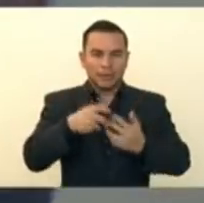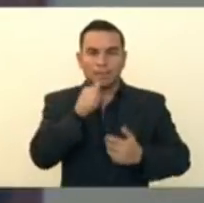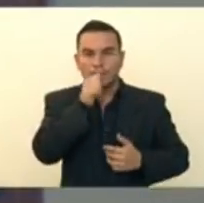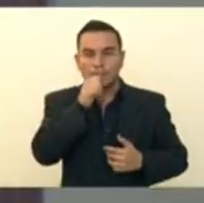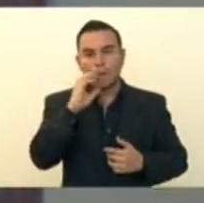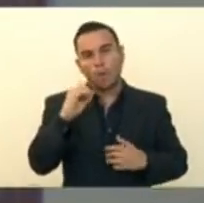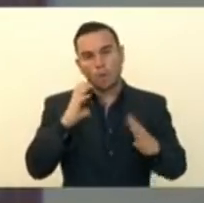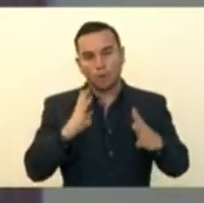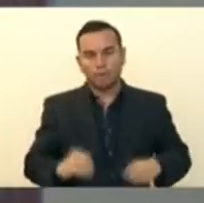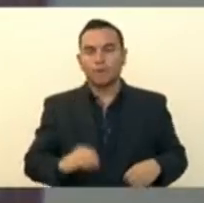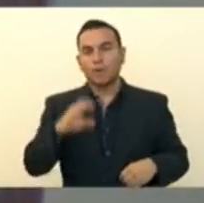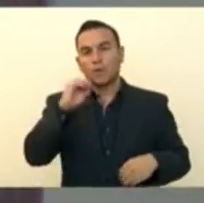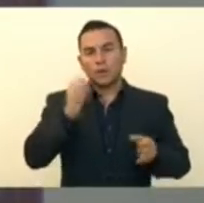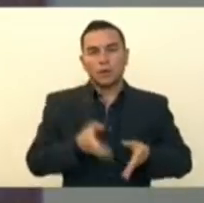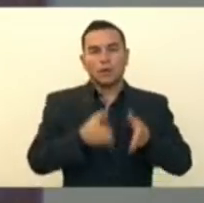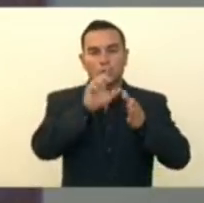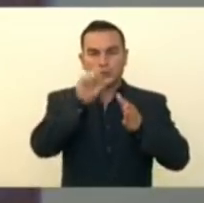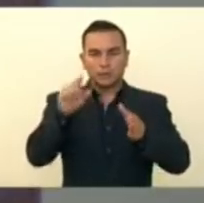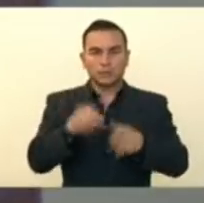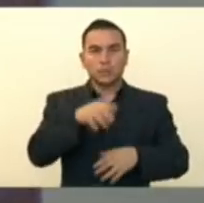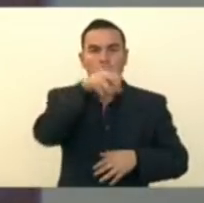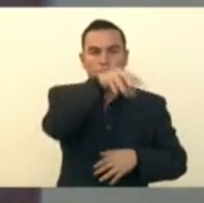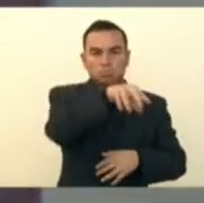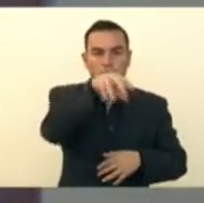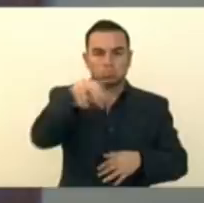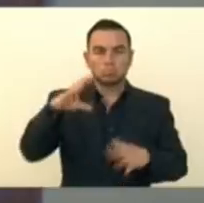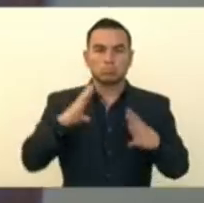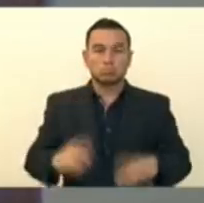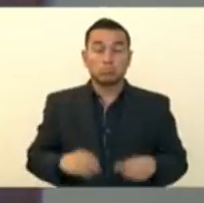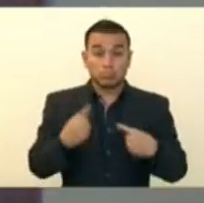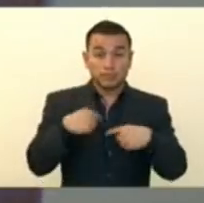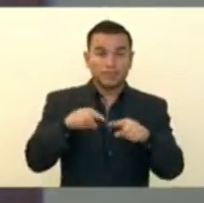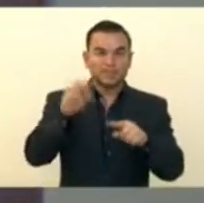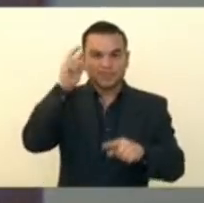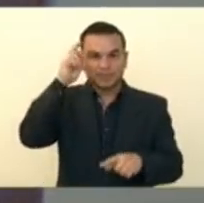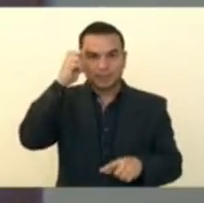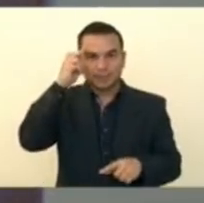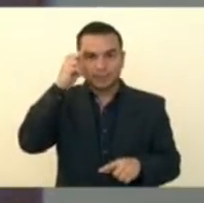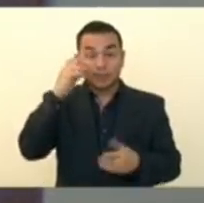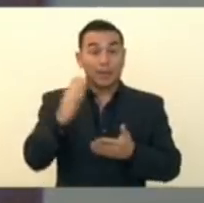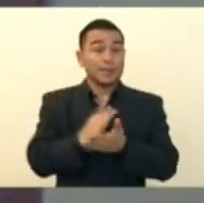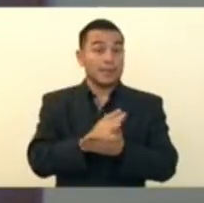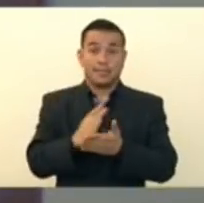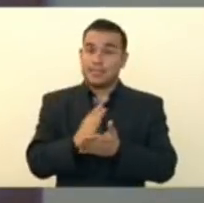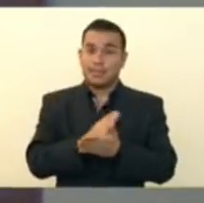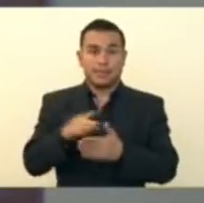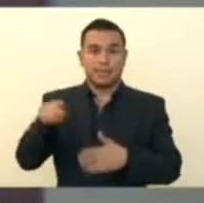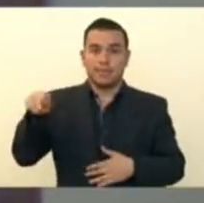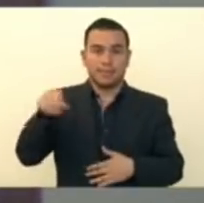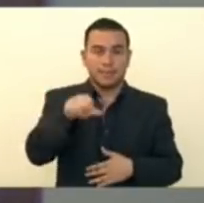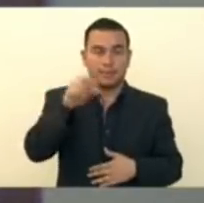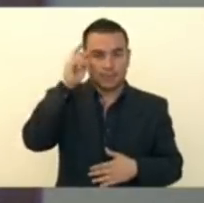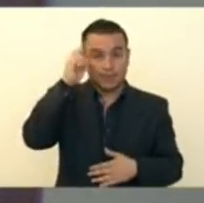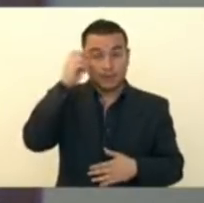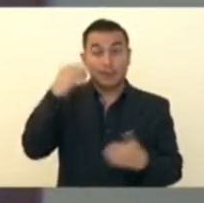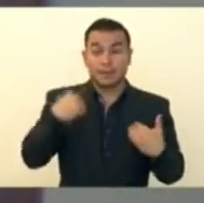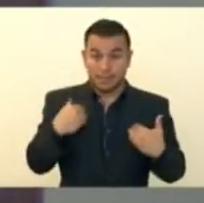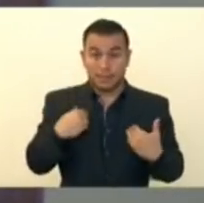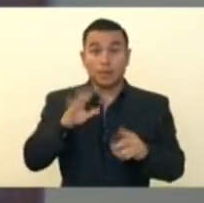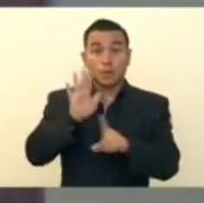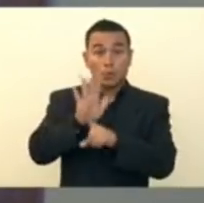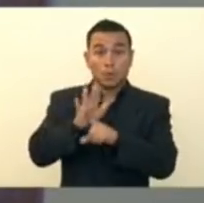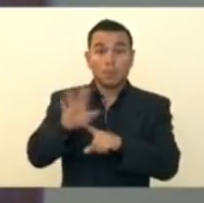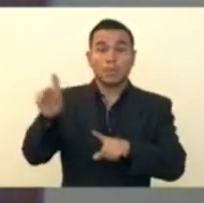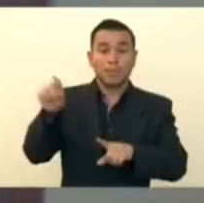o de las otras instituciones del Estado, los que continúan recibiendo salario, esos hogares no van a recibir ese subsidio porque evidentemente reciben ese salario.